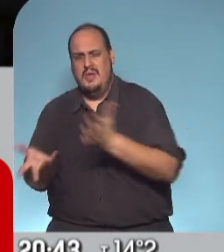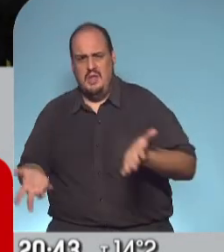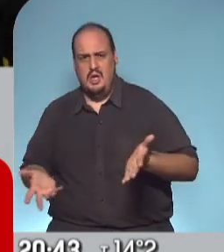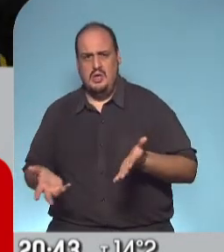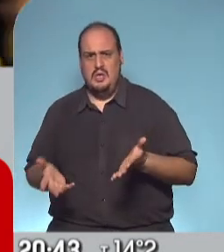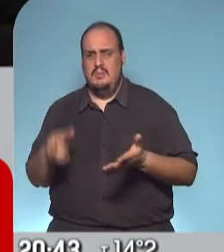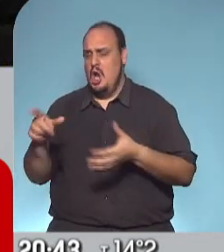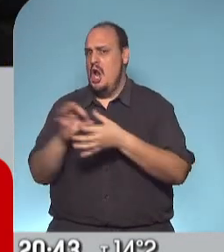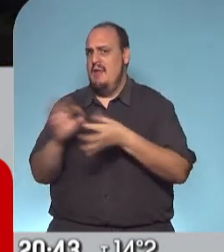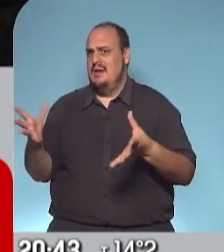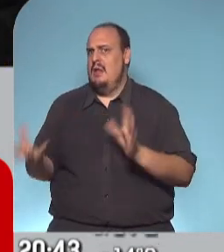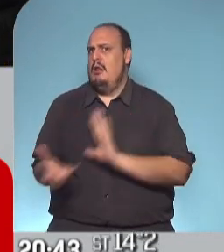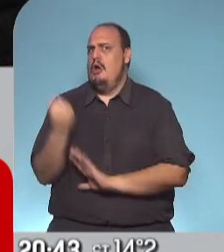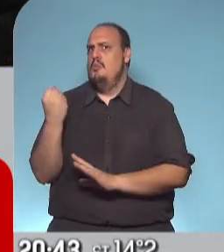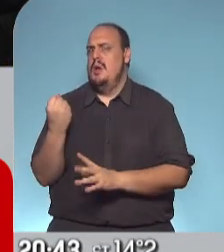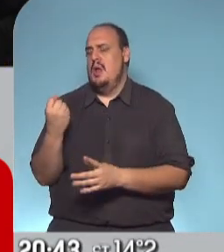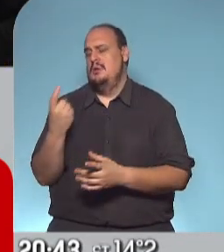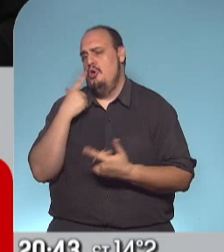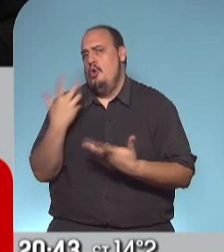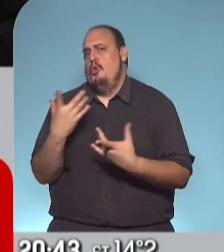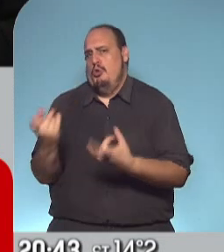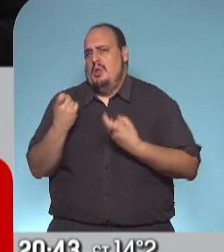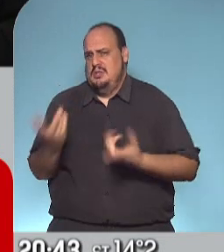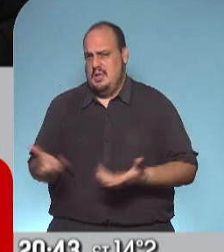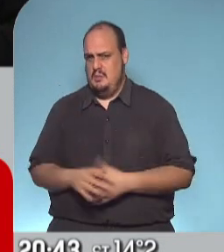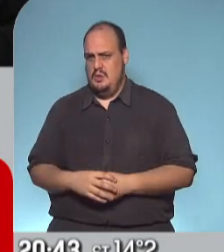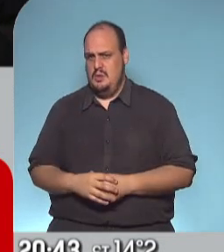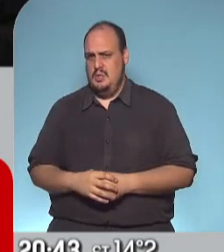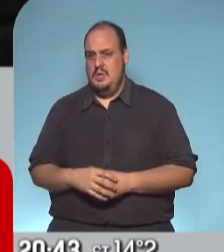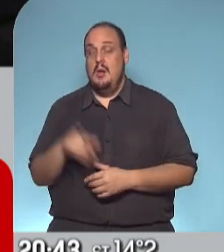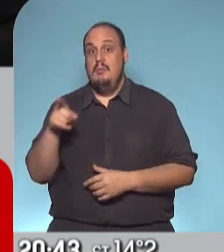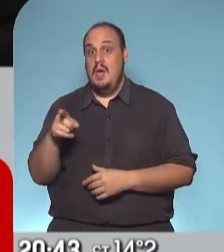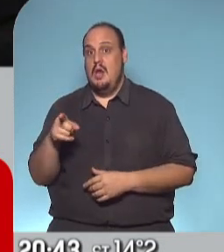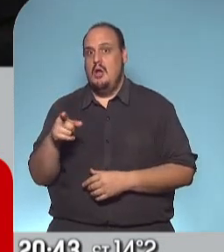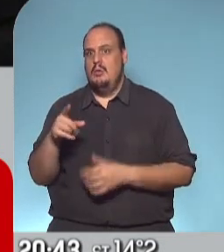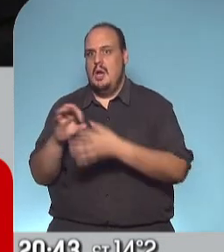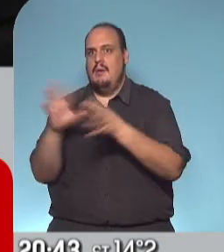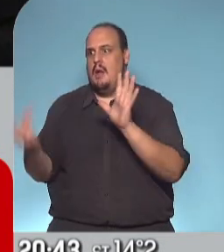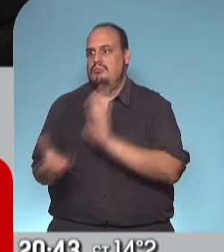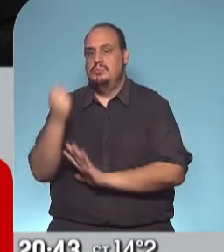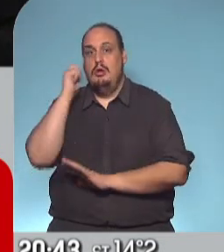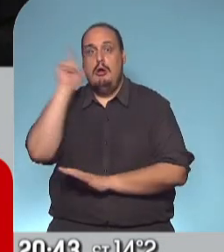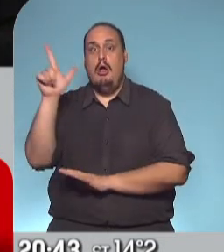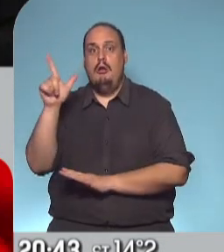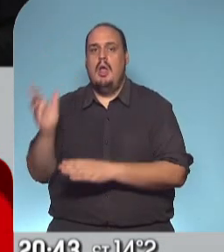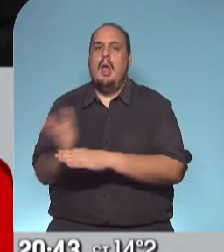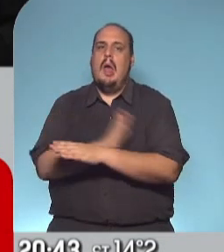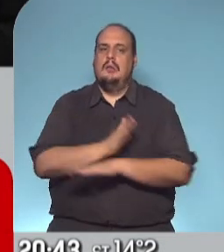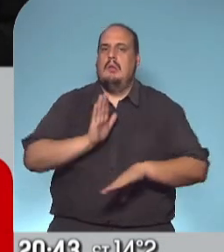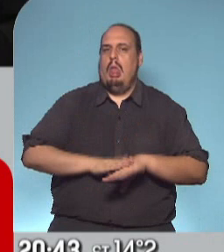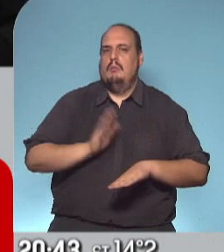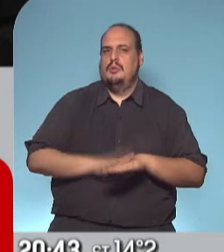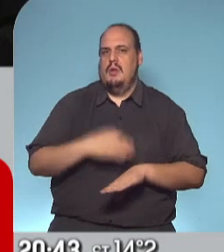de recuperar la libertad es obvia. ¿Quién no va a coincidir en eso? Ahora, para poder hacerlo tiene que ser manejado en forma responsable.